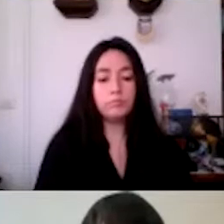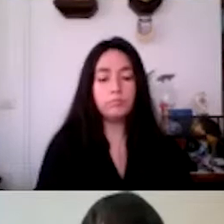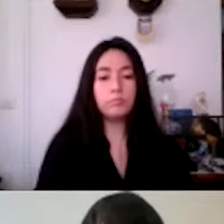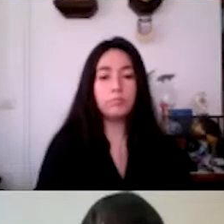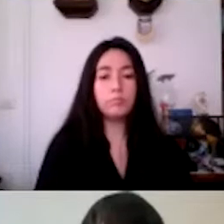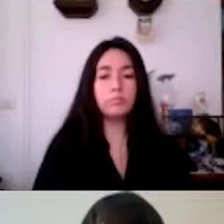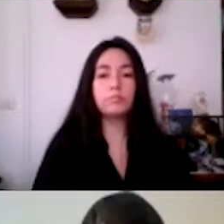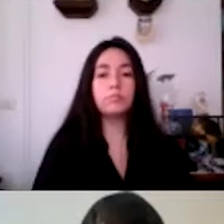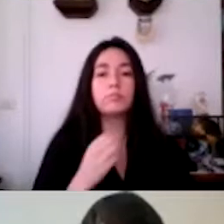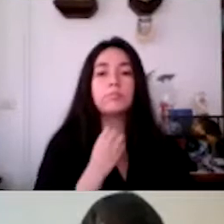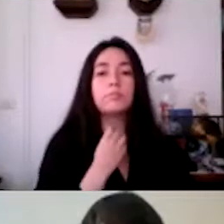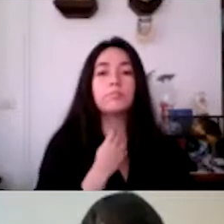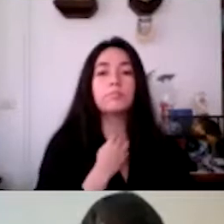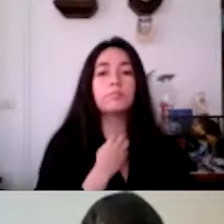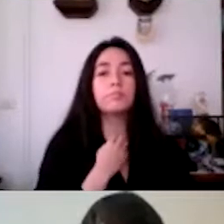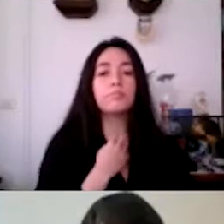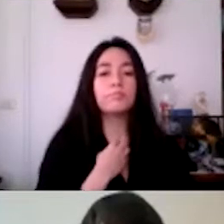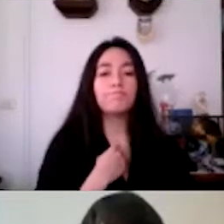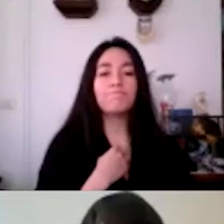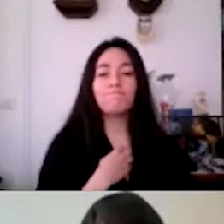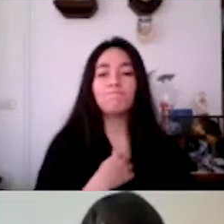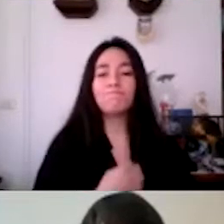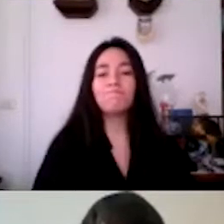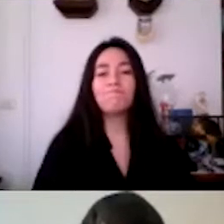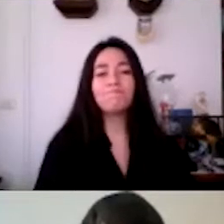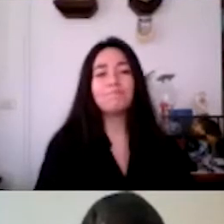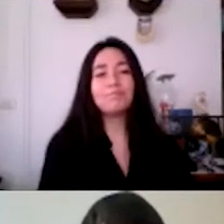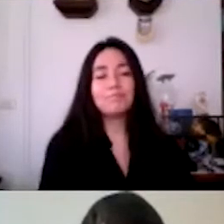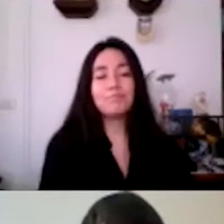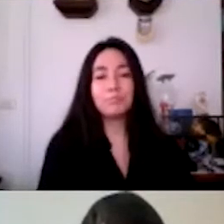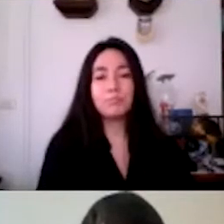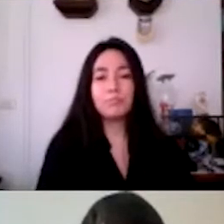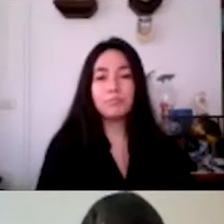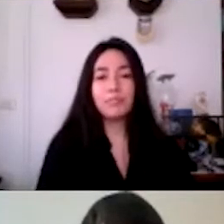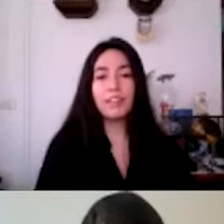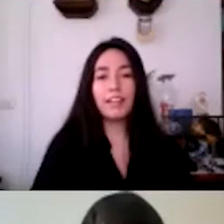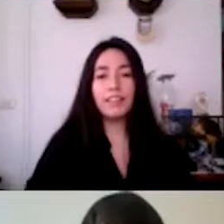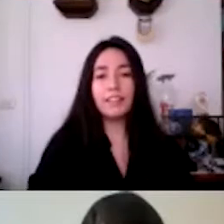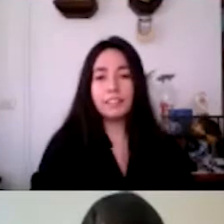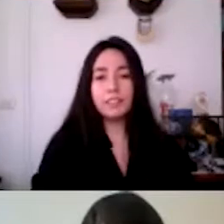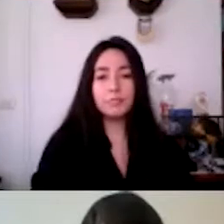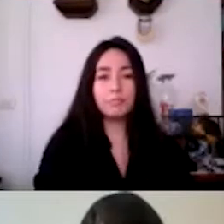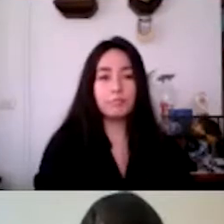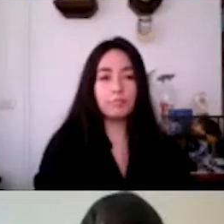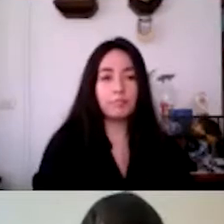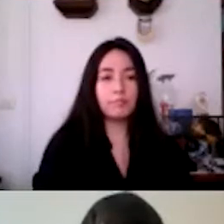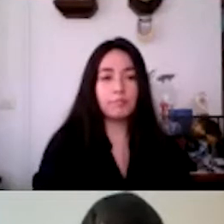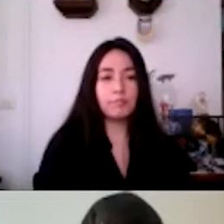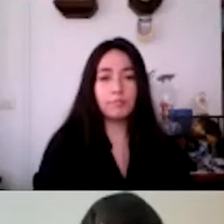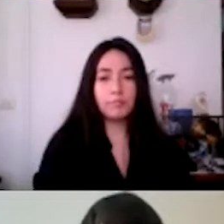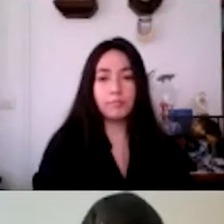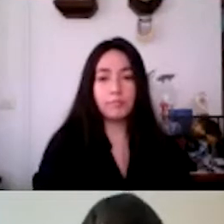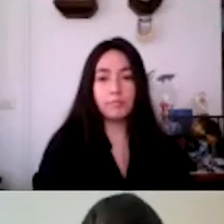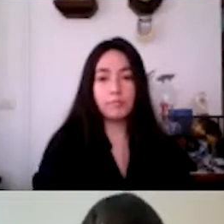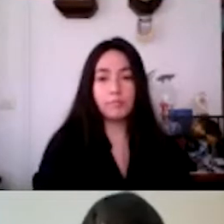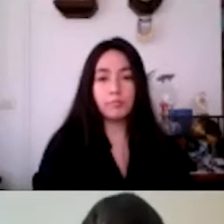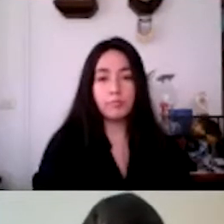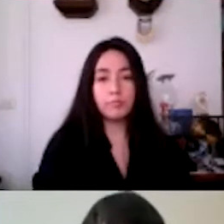mundo laboral complejo por efectos de la pandemia mundial que vivimos. Sin embargo, sus capacidades,